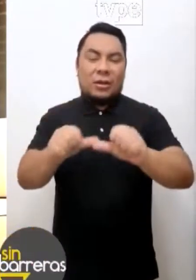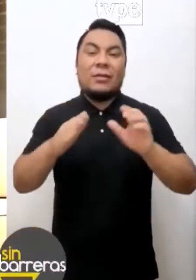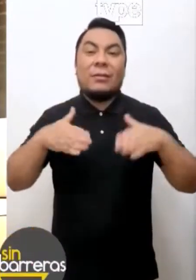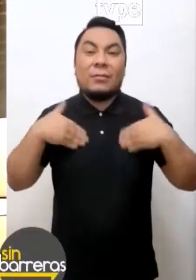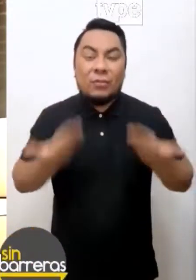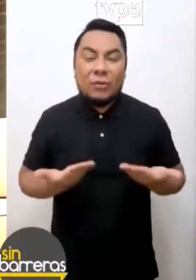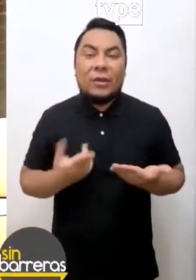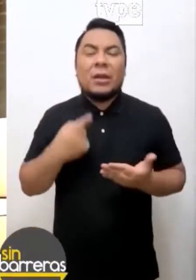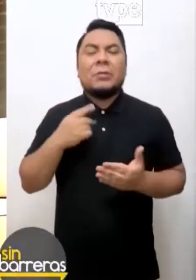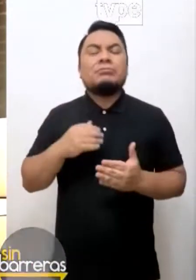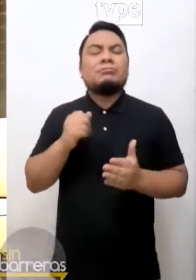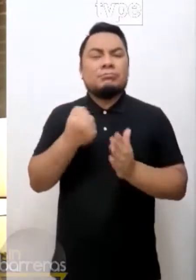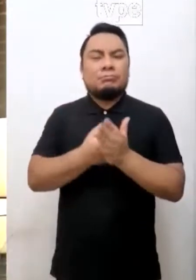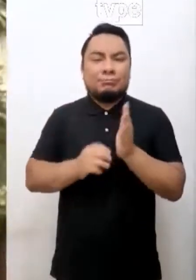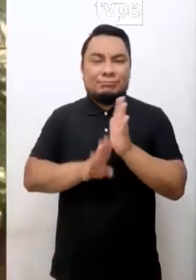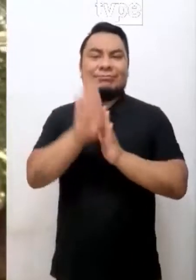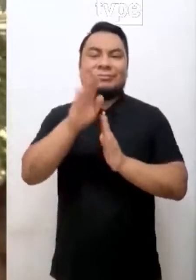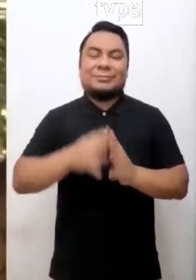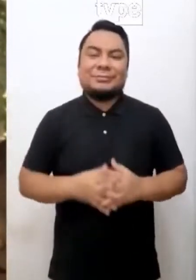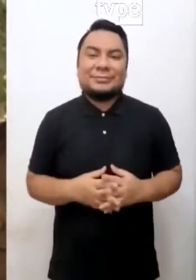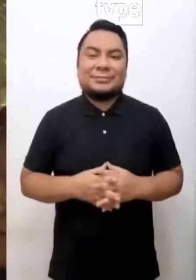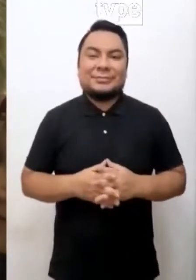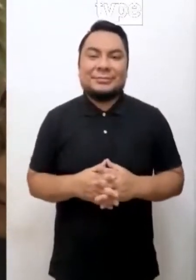para poder sobresalir.